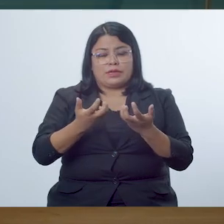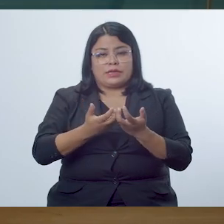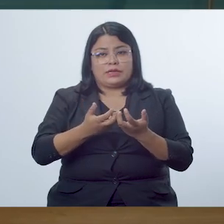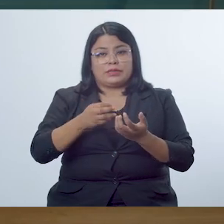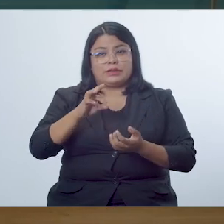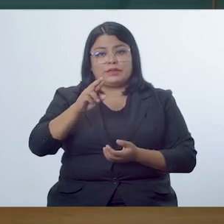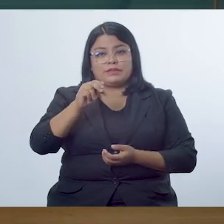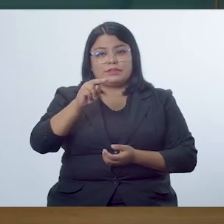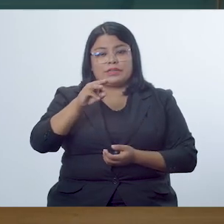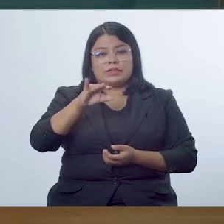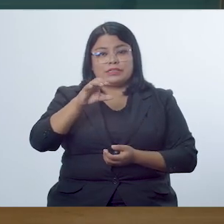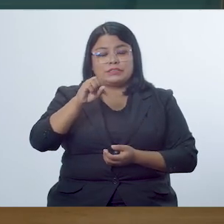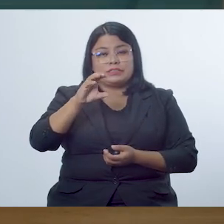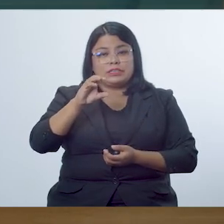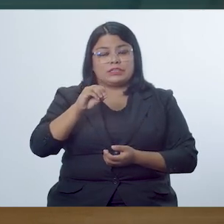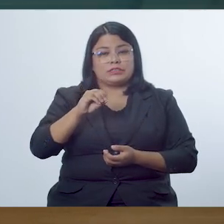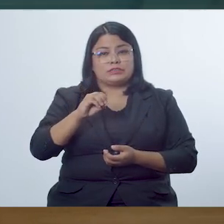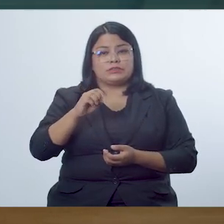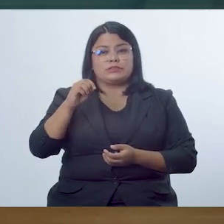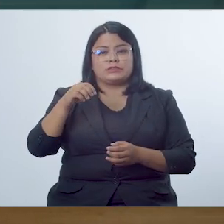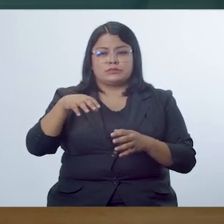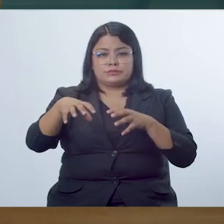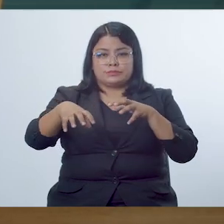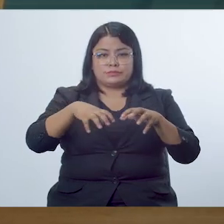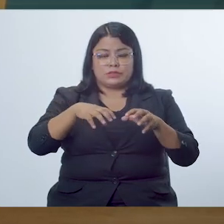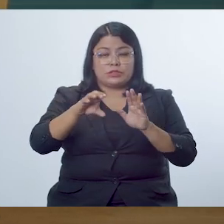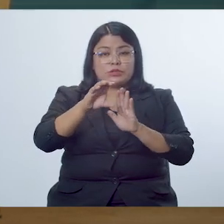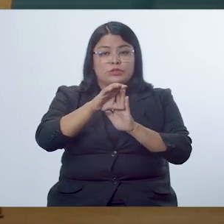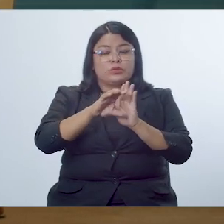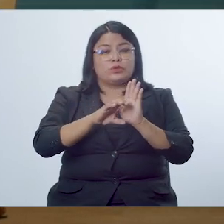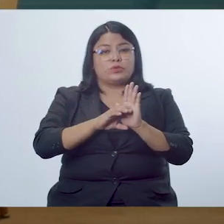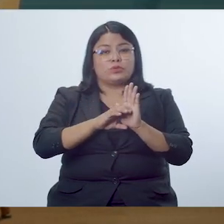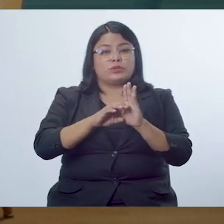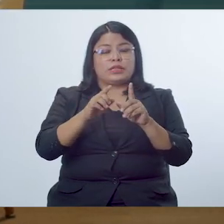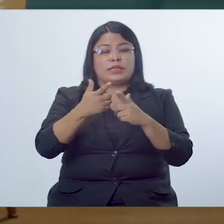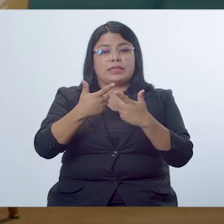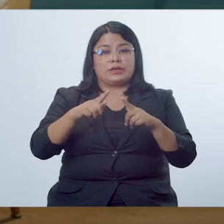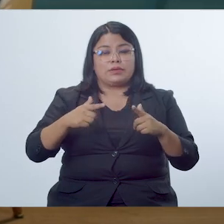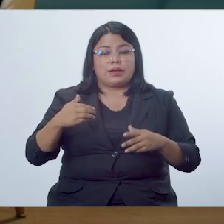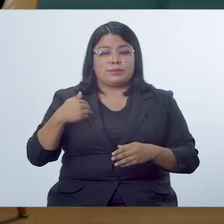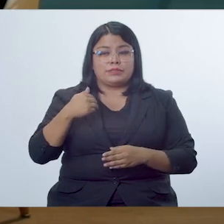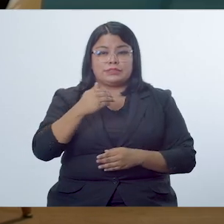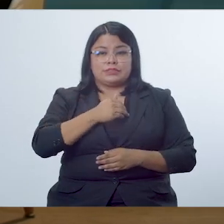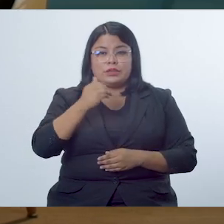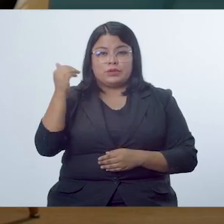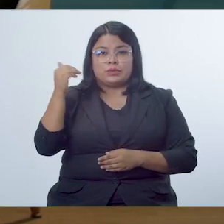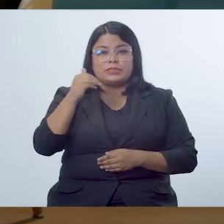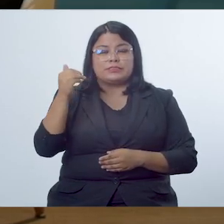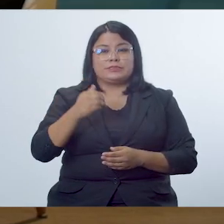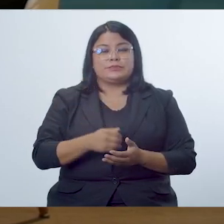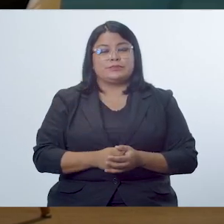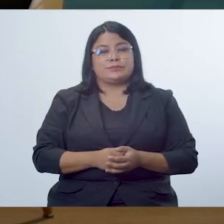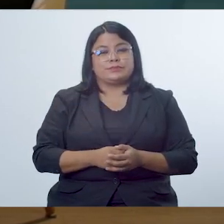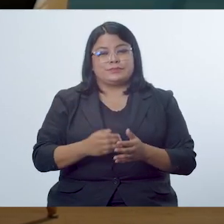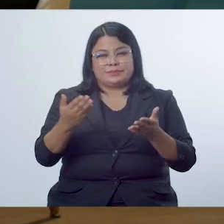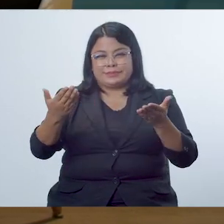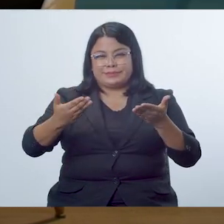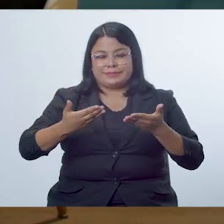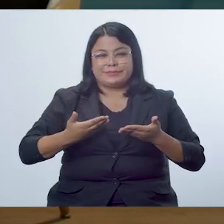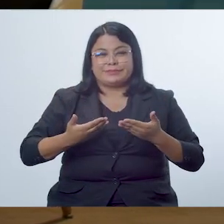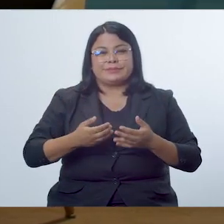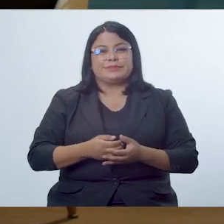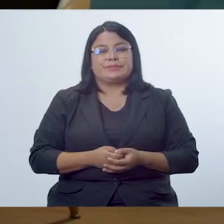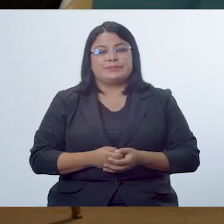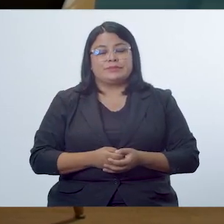Francisco García, quien es parte del Departamento Curricular del Lenguaje del Ministerio de Educación. Así que bienvenido